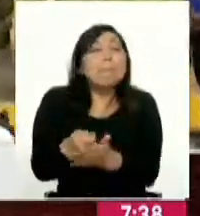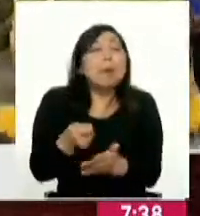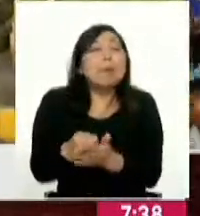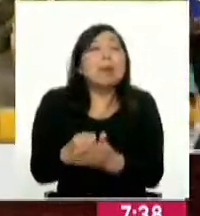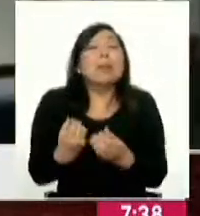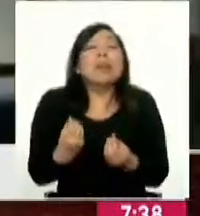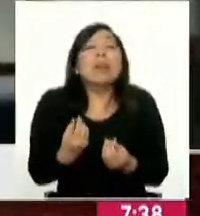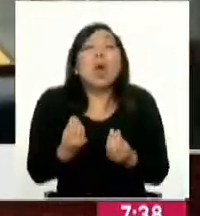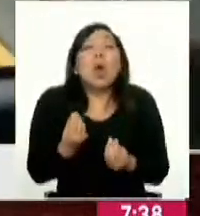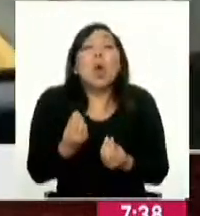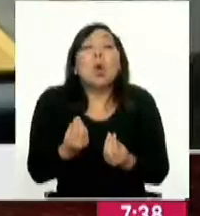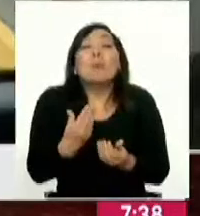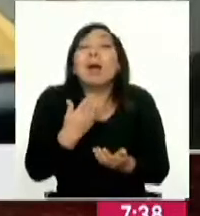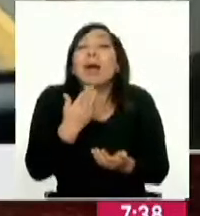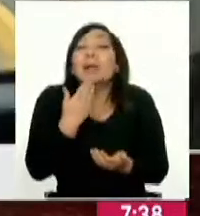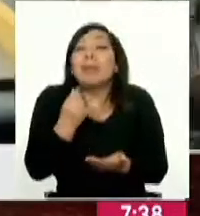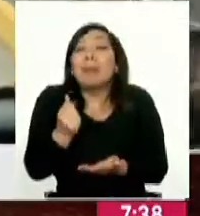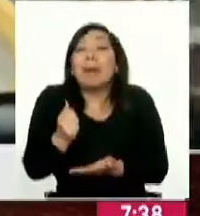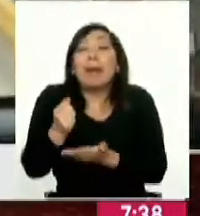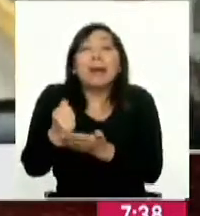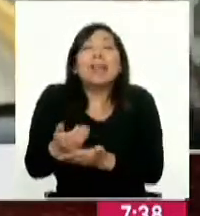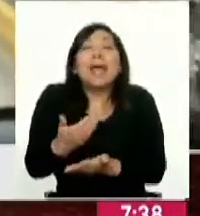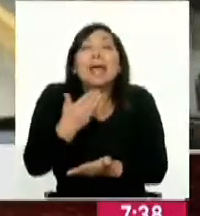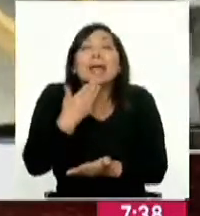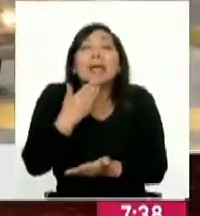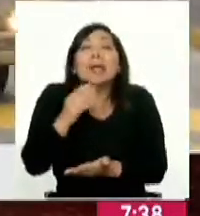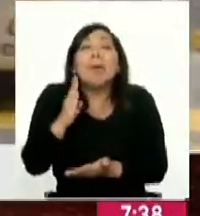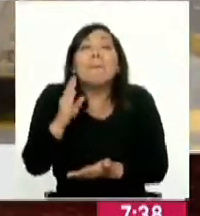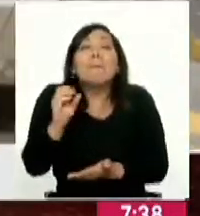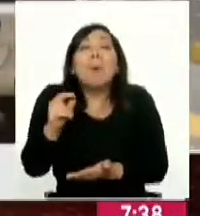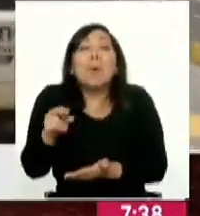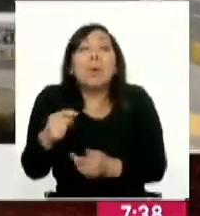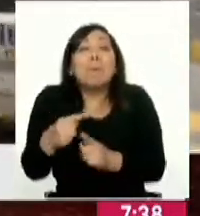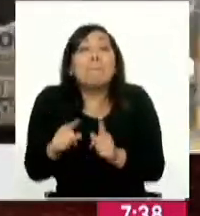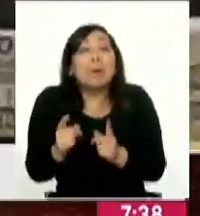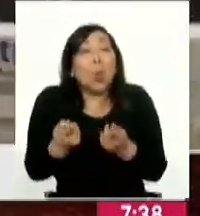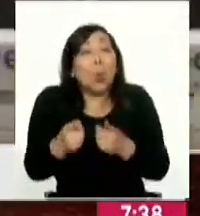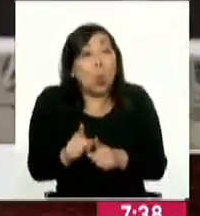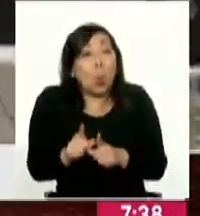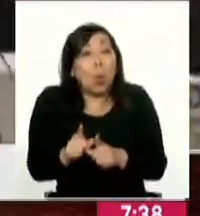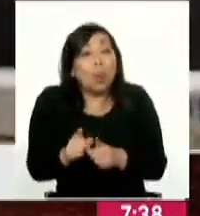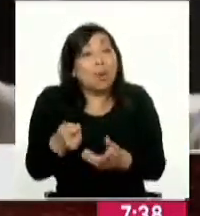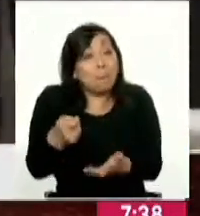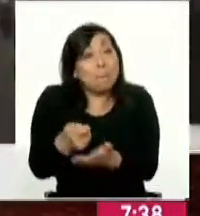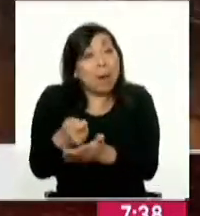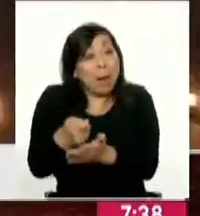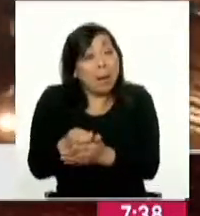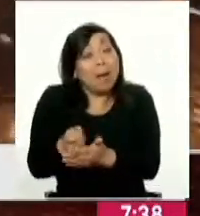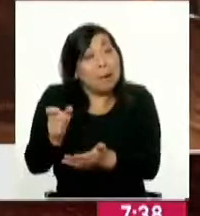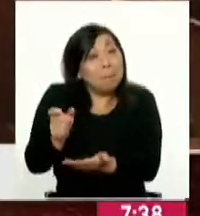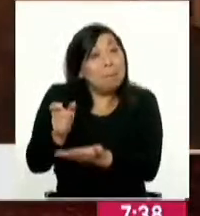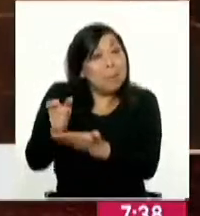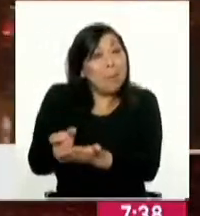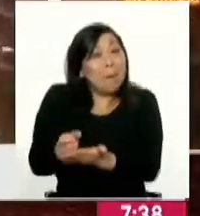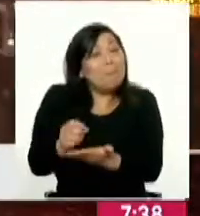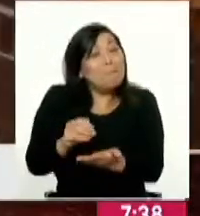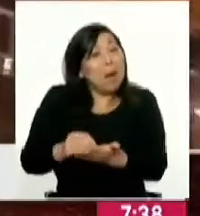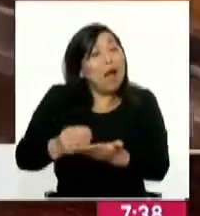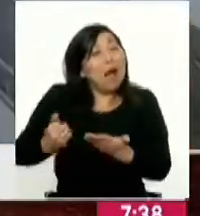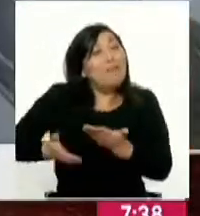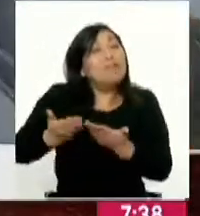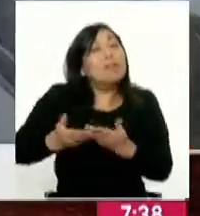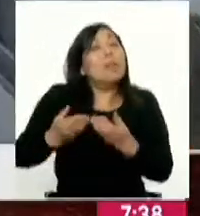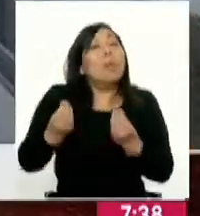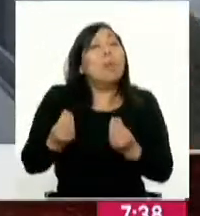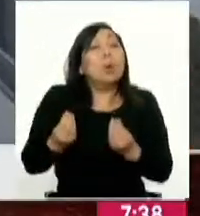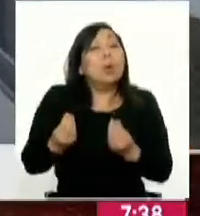porque tienes que establecer a quién le das el subsidio, a quién le dan los bonos, pero cuando tenemos un subsidio del pasajero, es mucho más fácil, ¿por